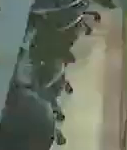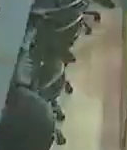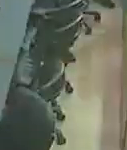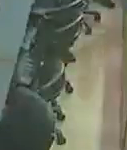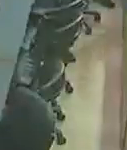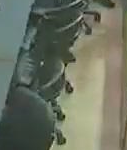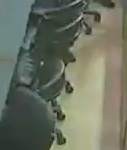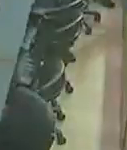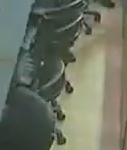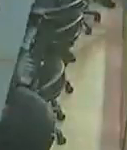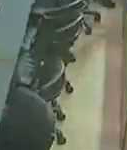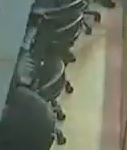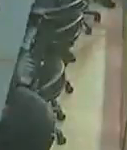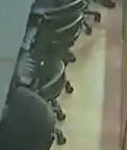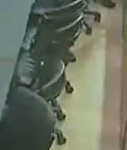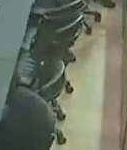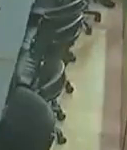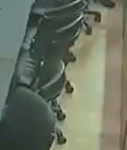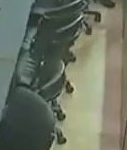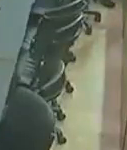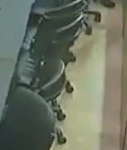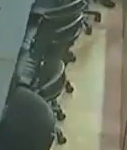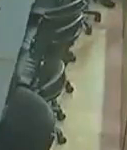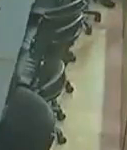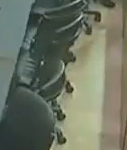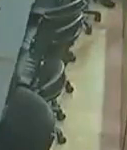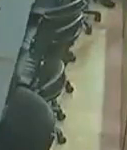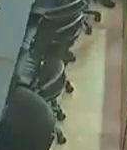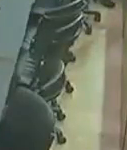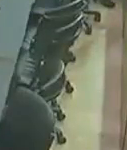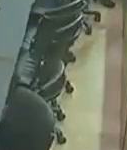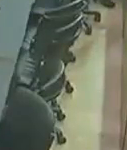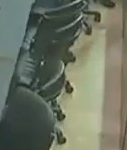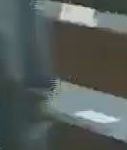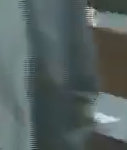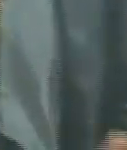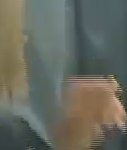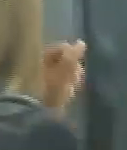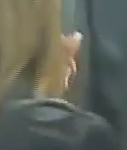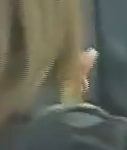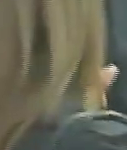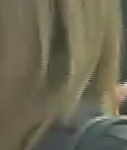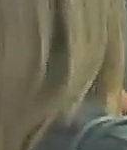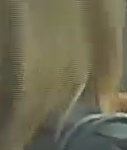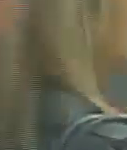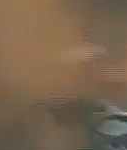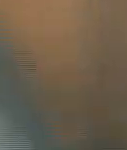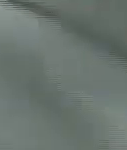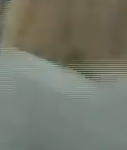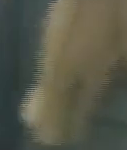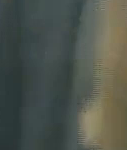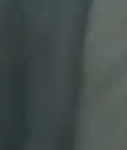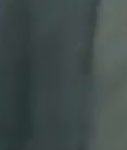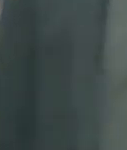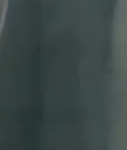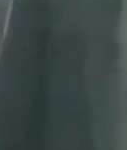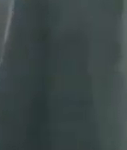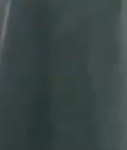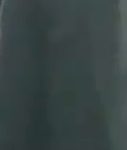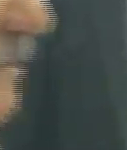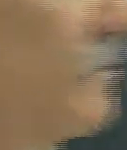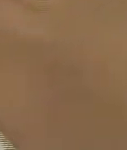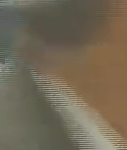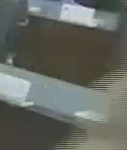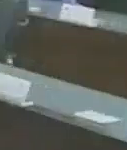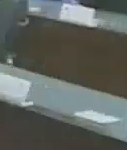estipulado por parte del ejecutivo nacional también es importante destacar que esta es la ley número 11 sancionada en este año 2023 y ha sido aprobado